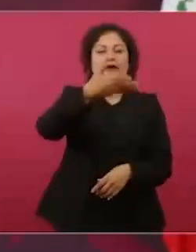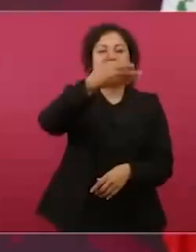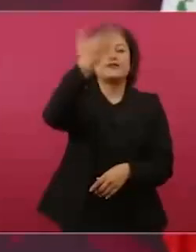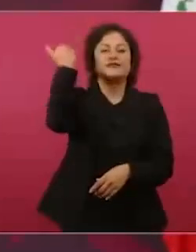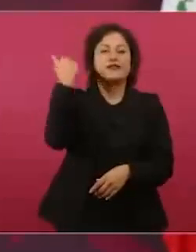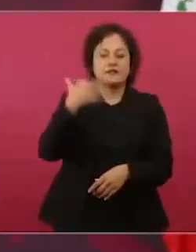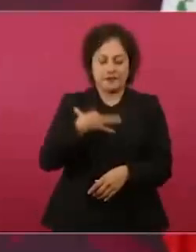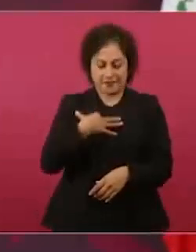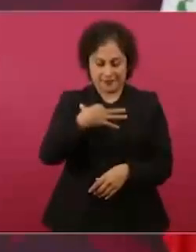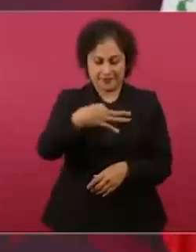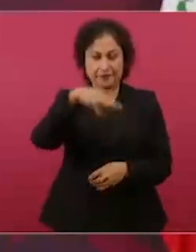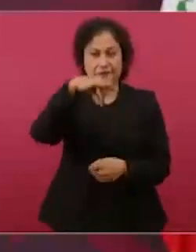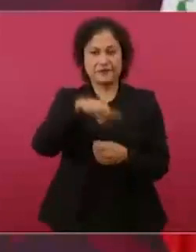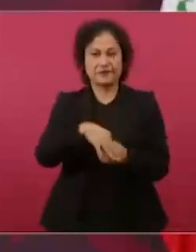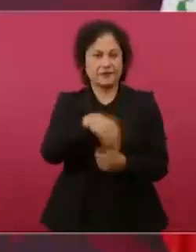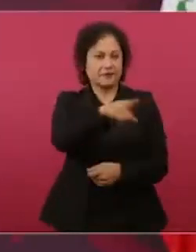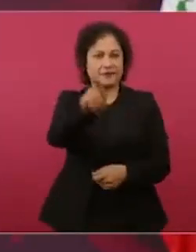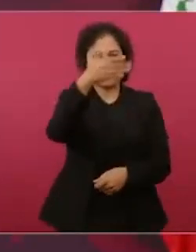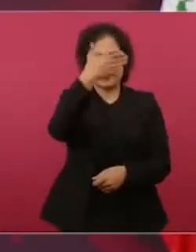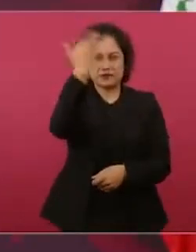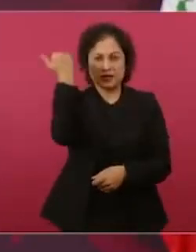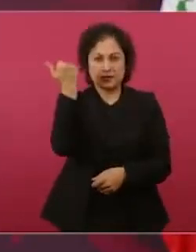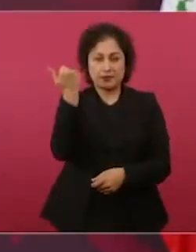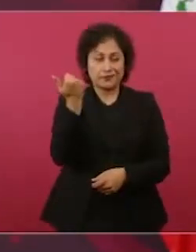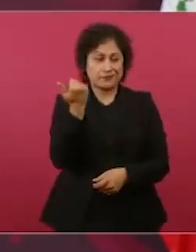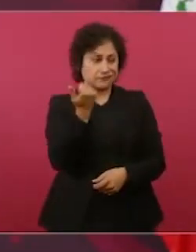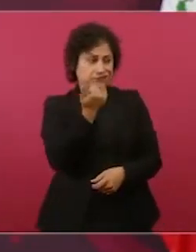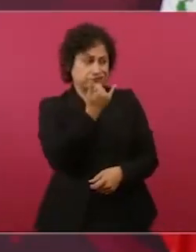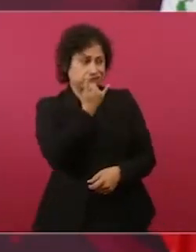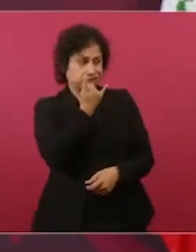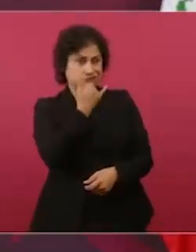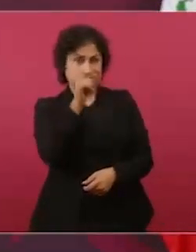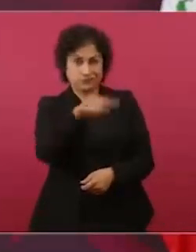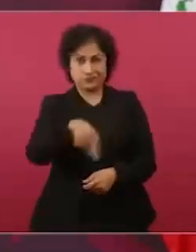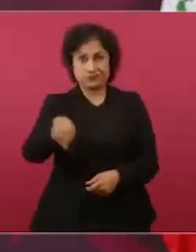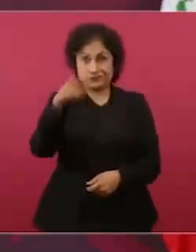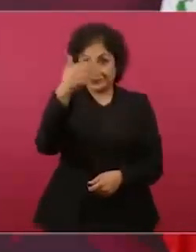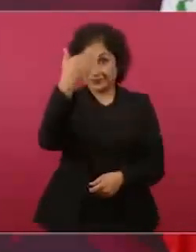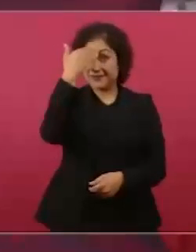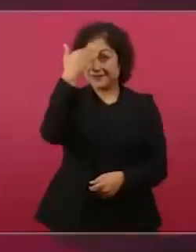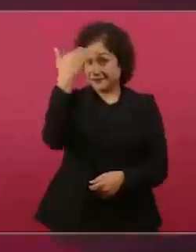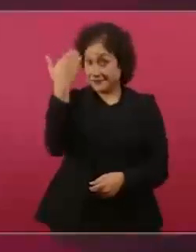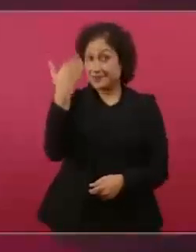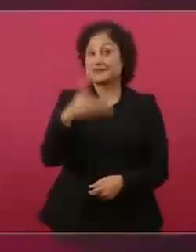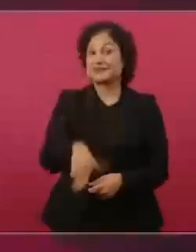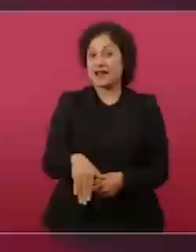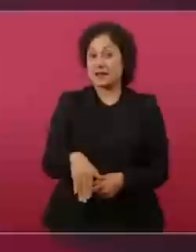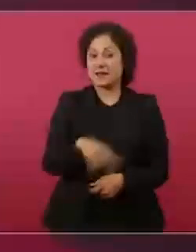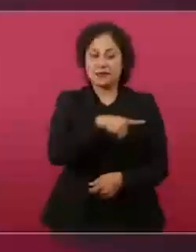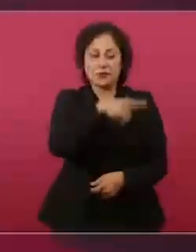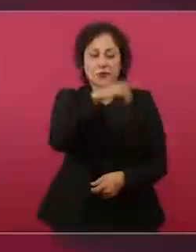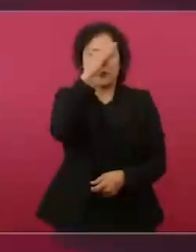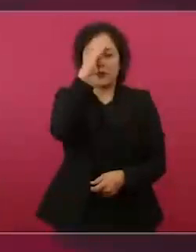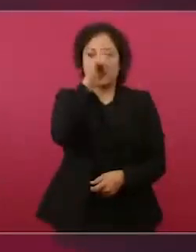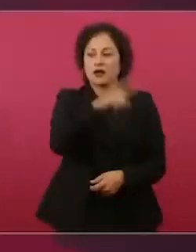¿Sabe más que lo que se piensa?